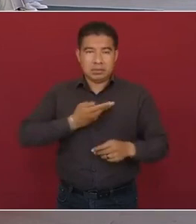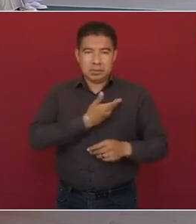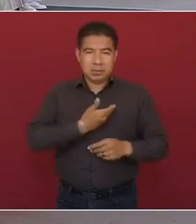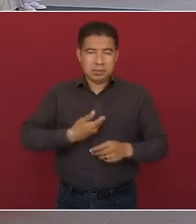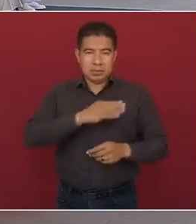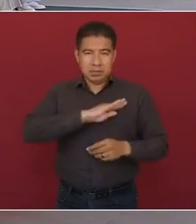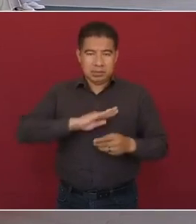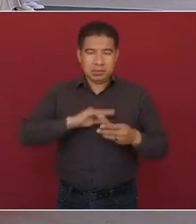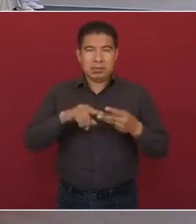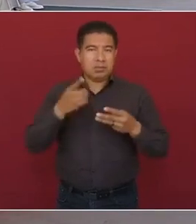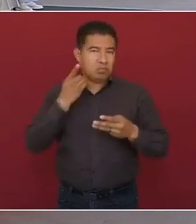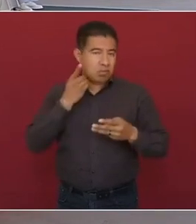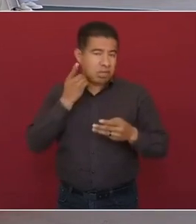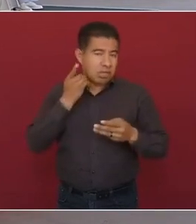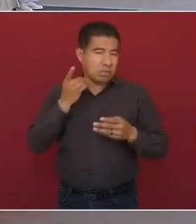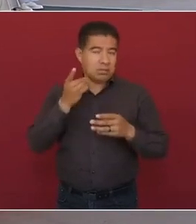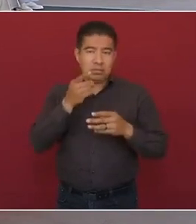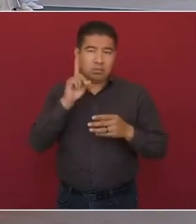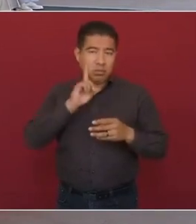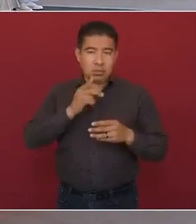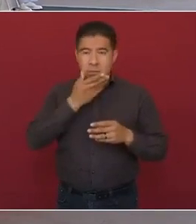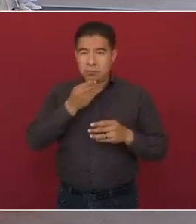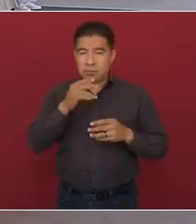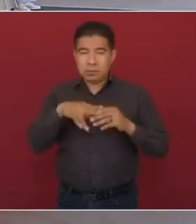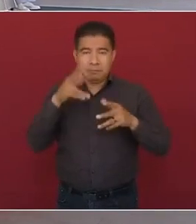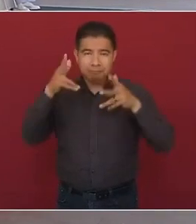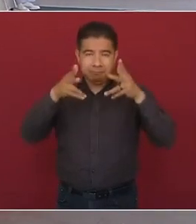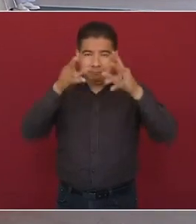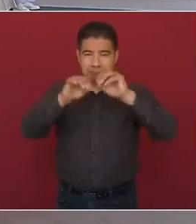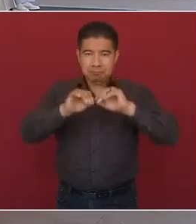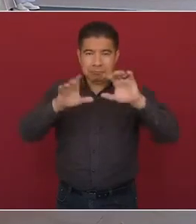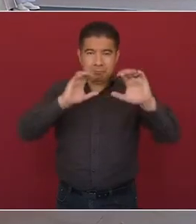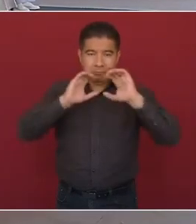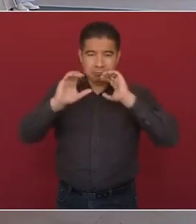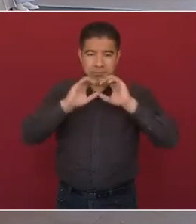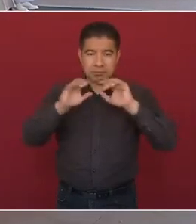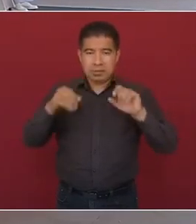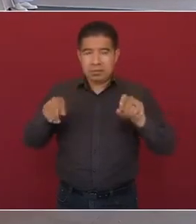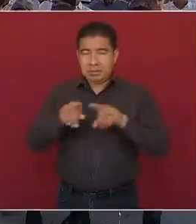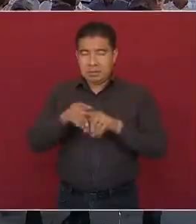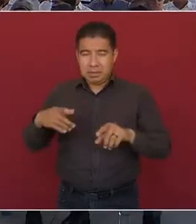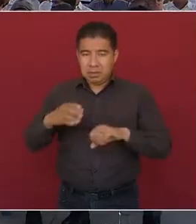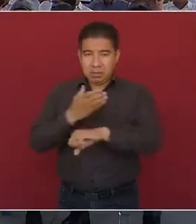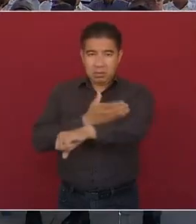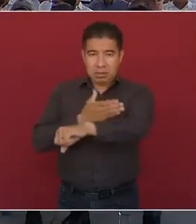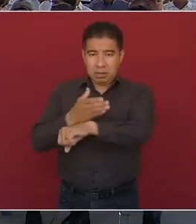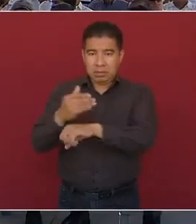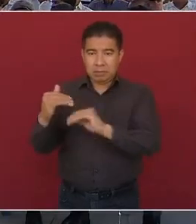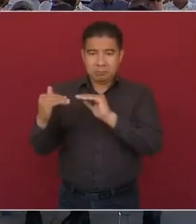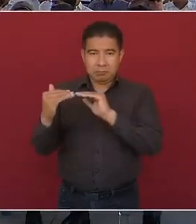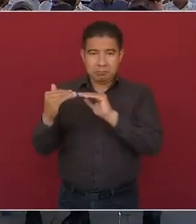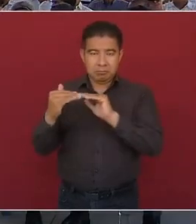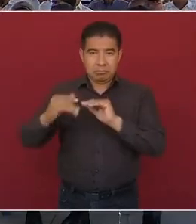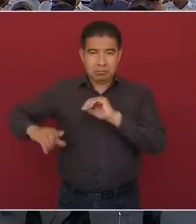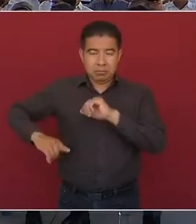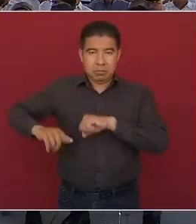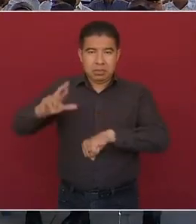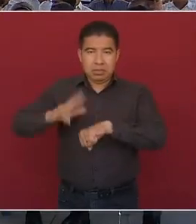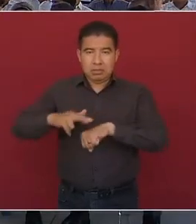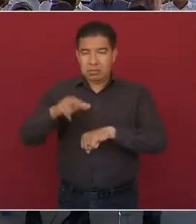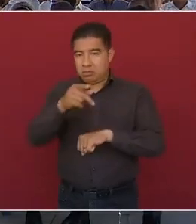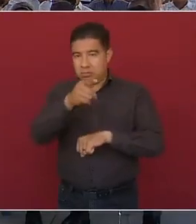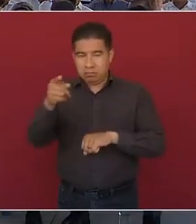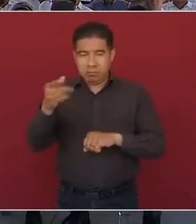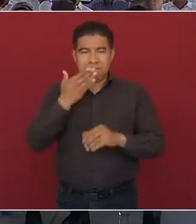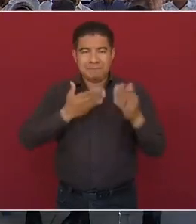diputadas y diputados, medios de comunicación, compañeras y compañeros, gobernadores, bienvenidos sean